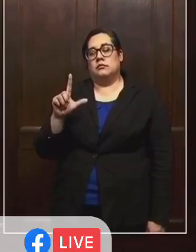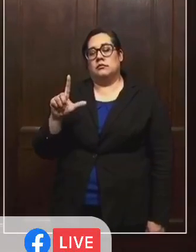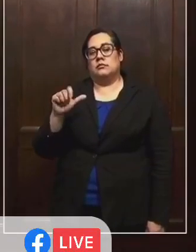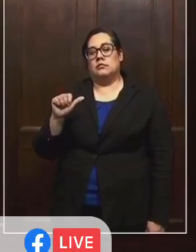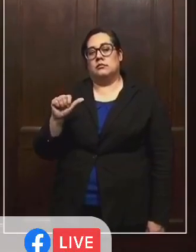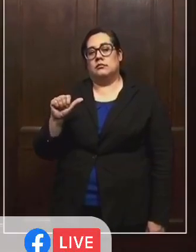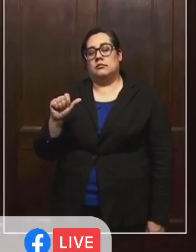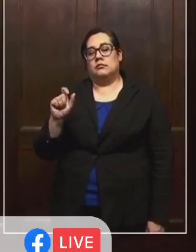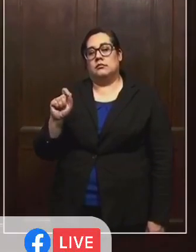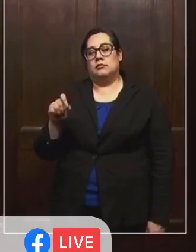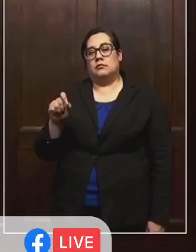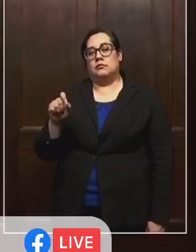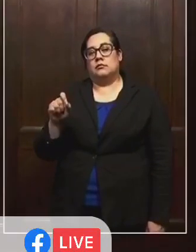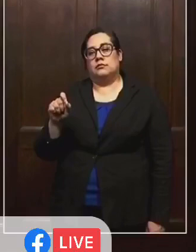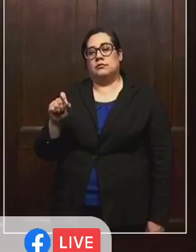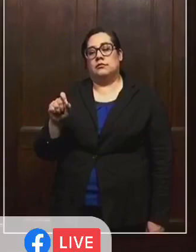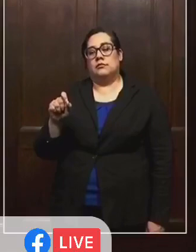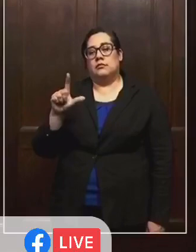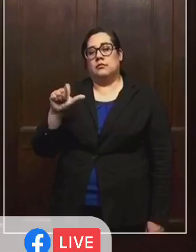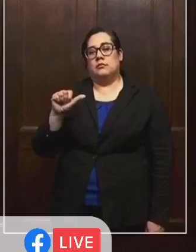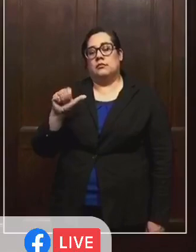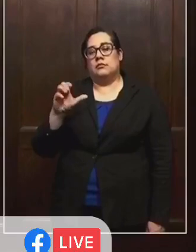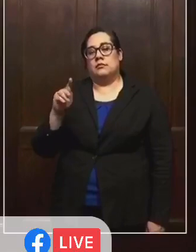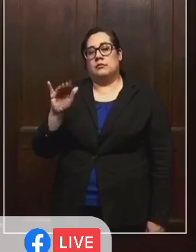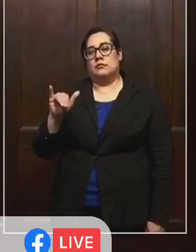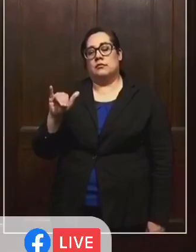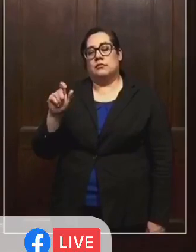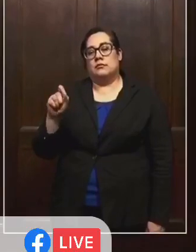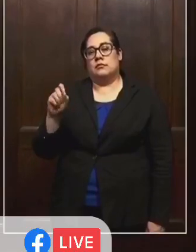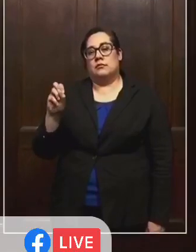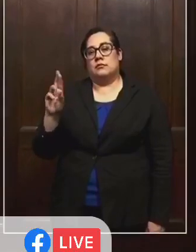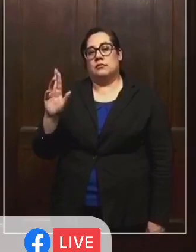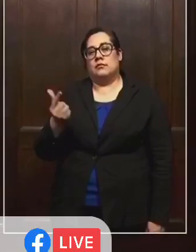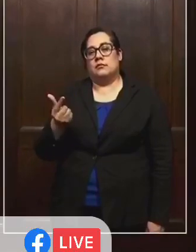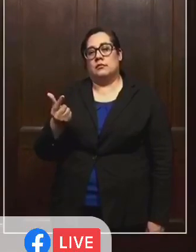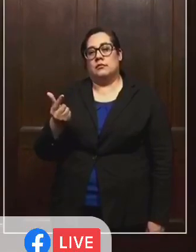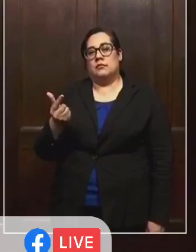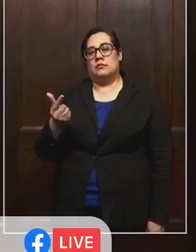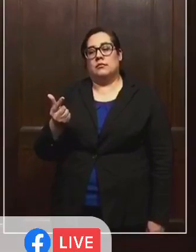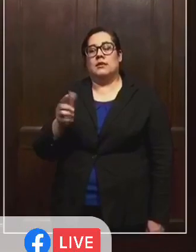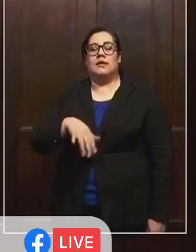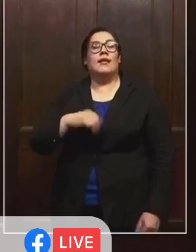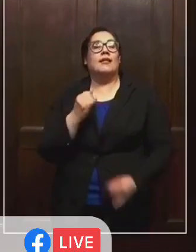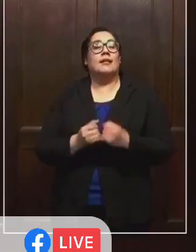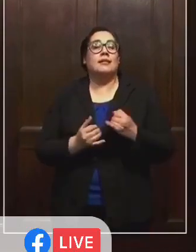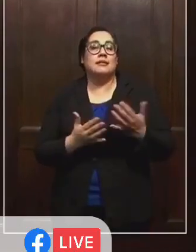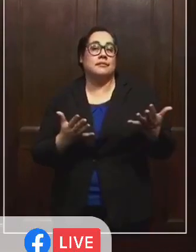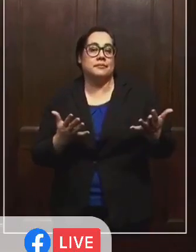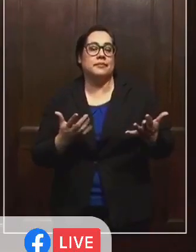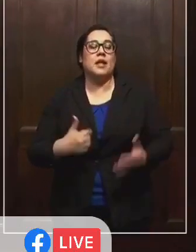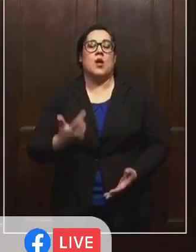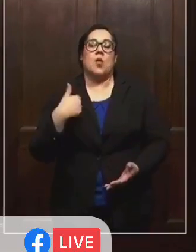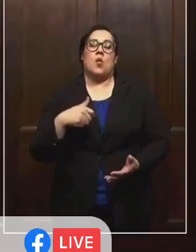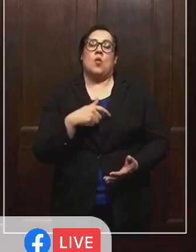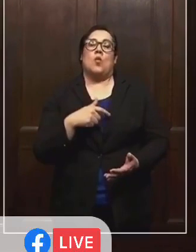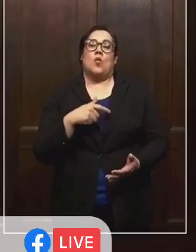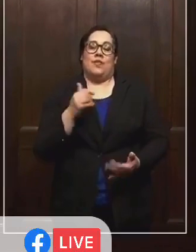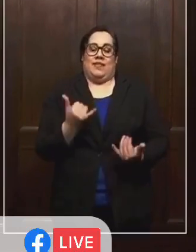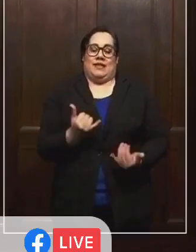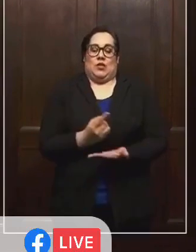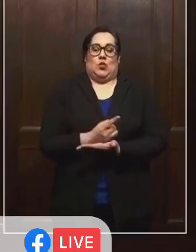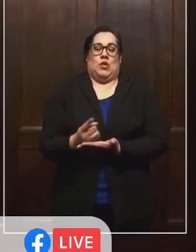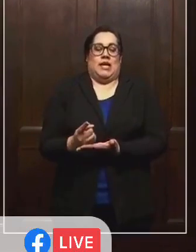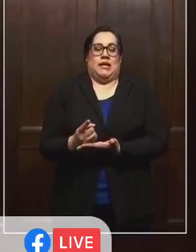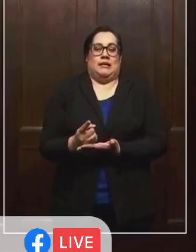.lacity.org. Finalmente, esta es la Semana